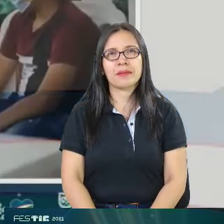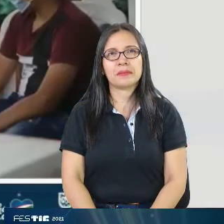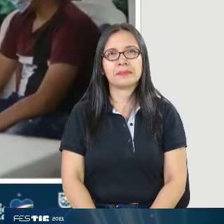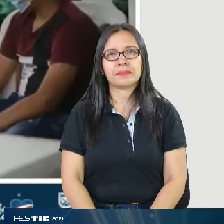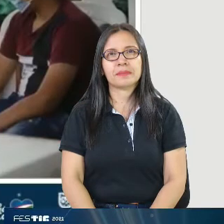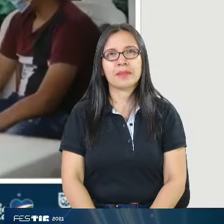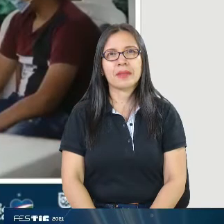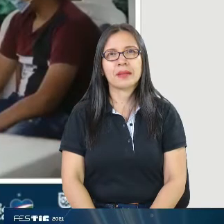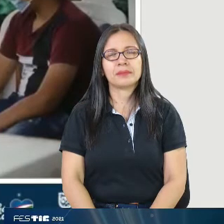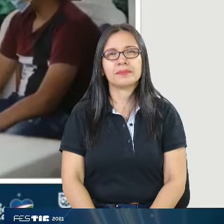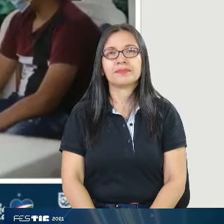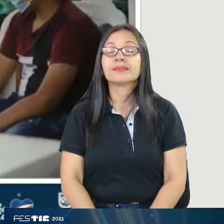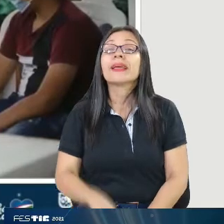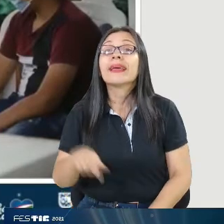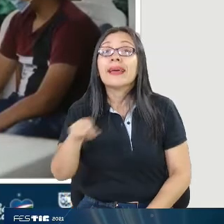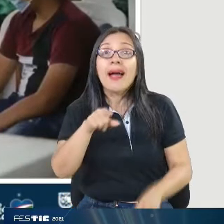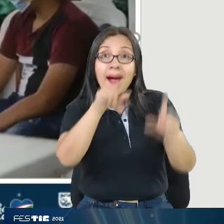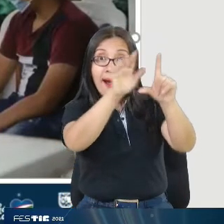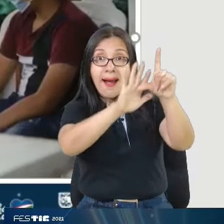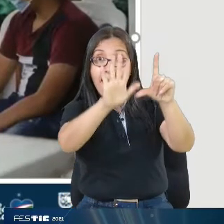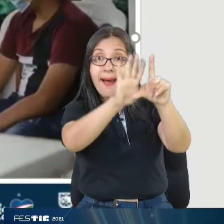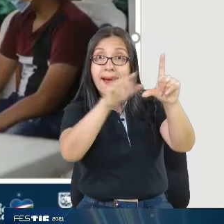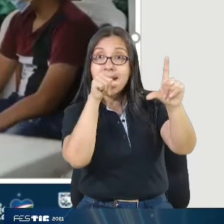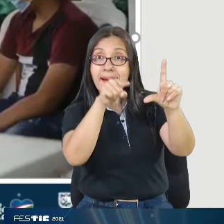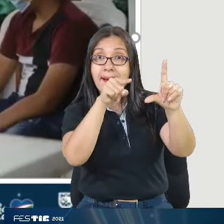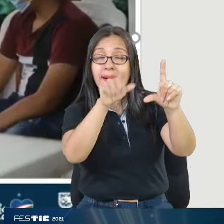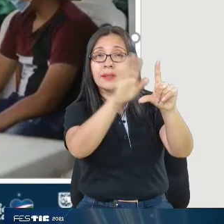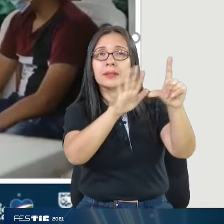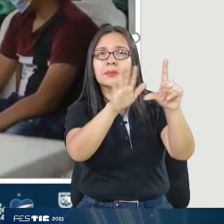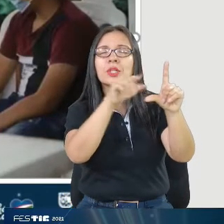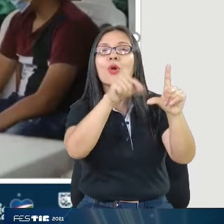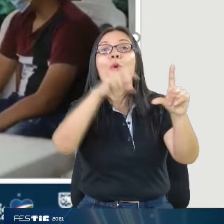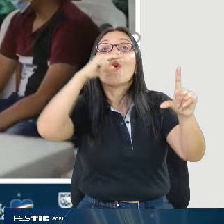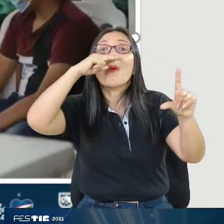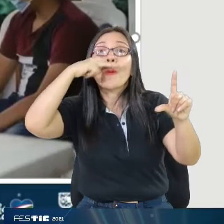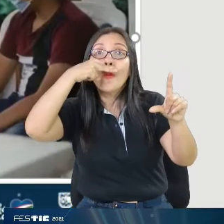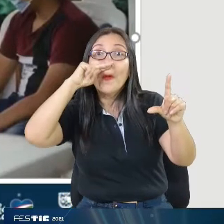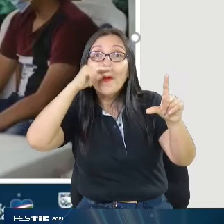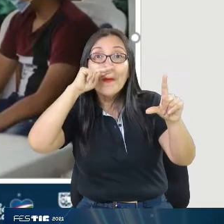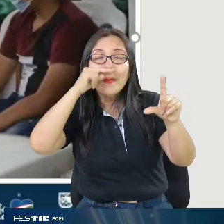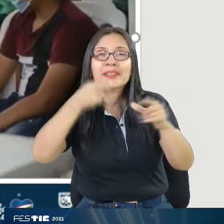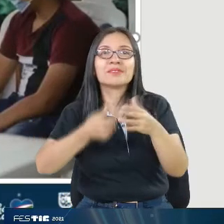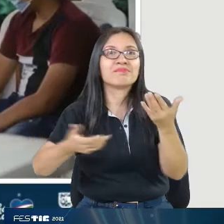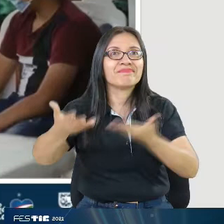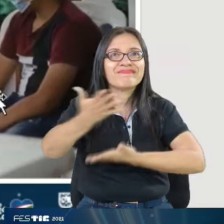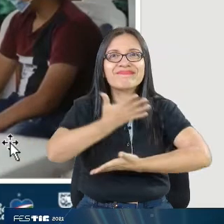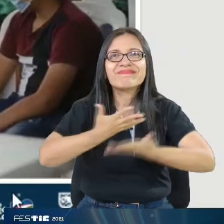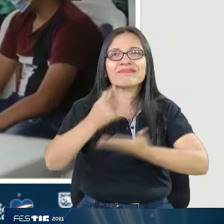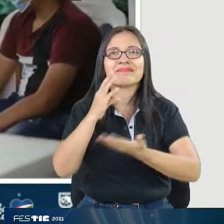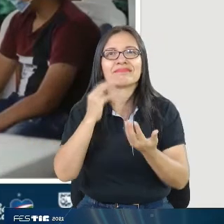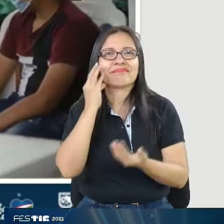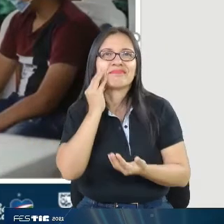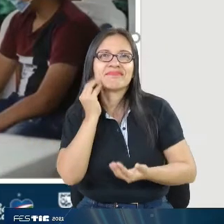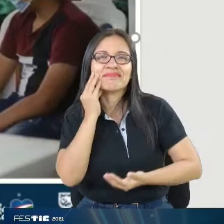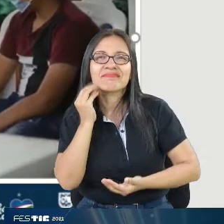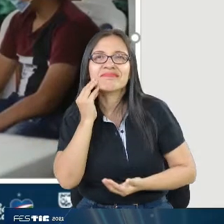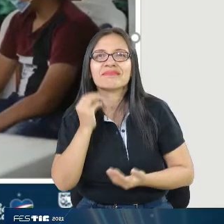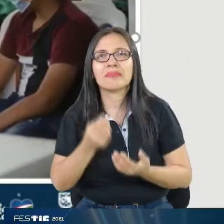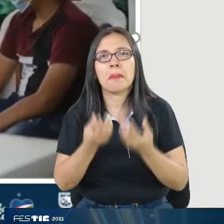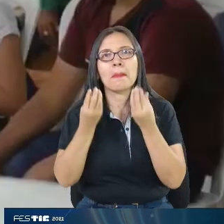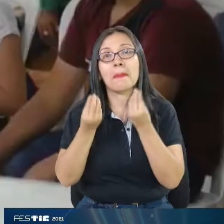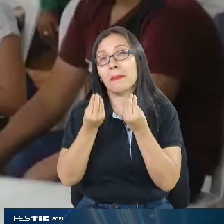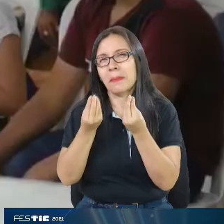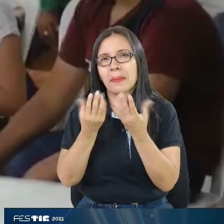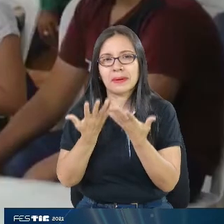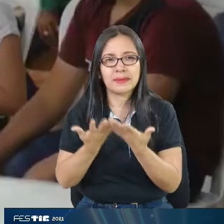Este es un video donde pueden ver cómo los niños interactúan y hacen experimentos para poder,